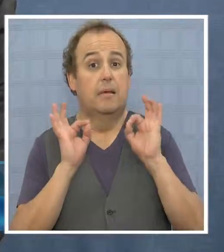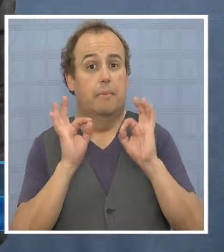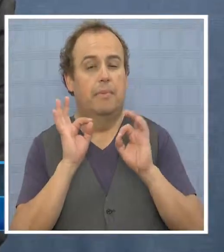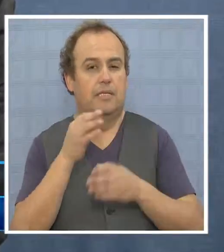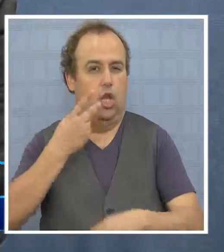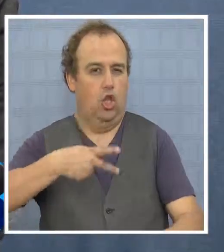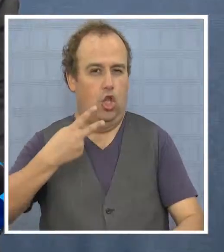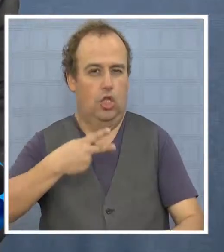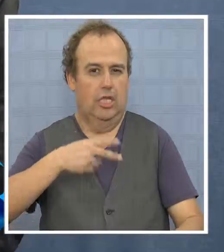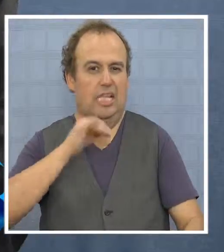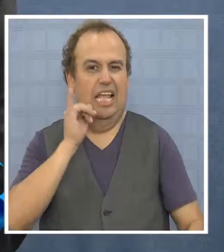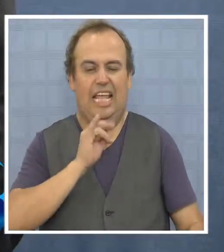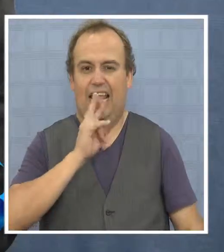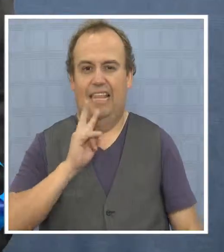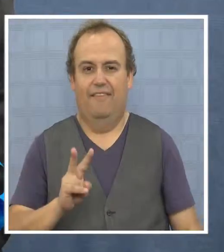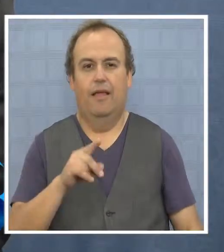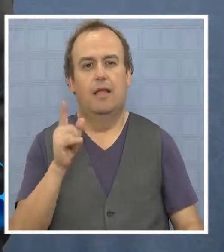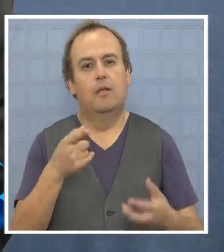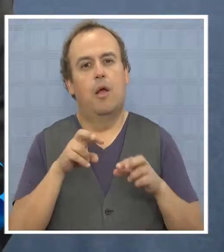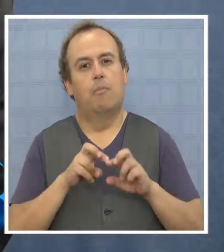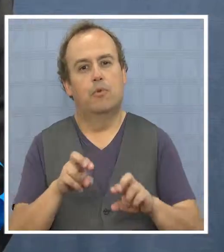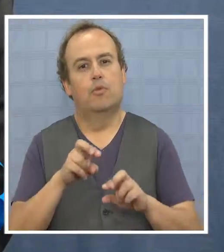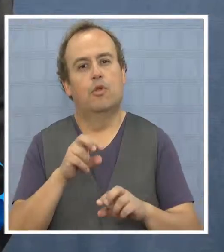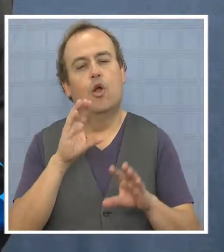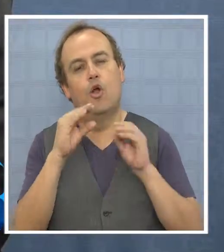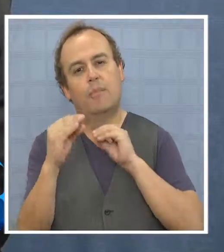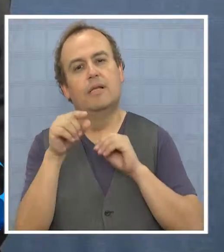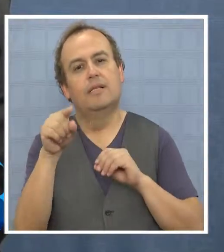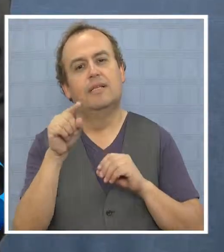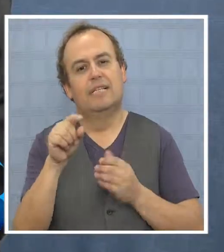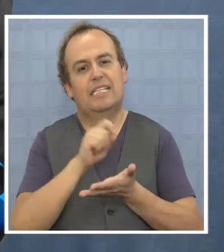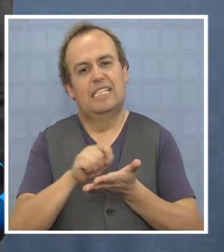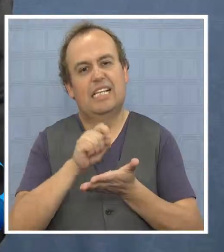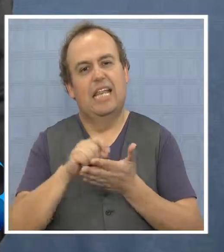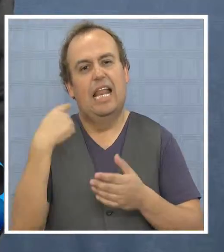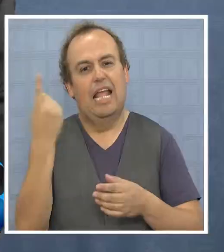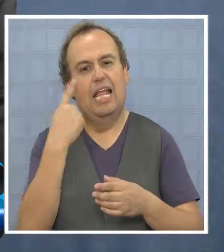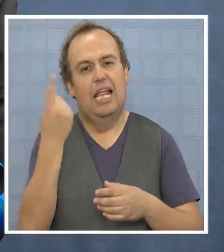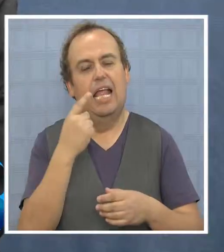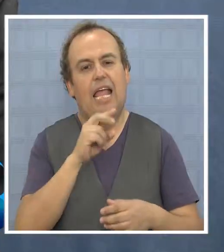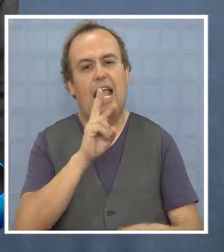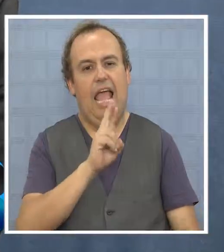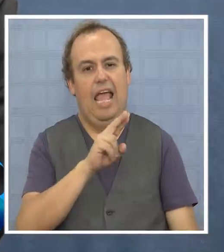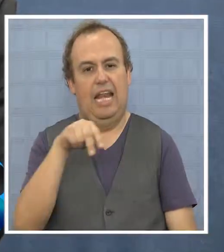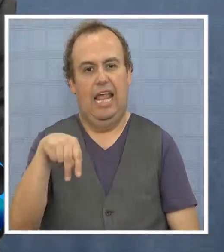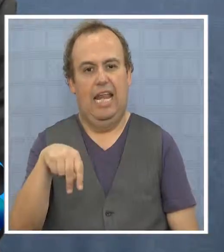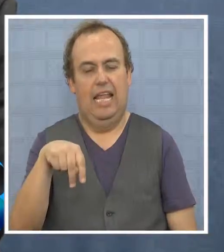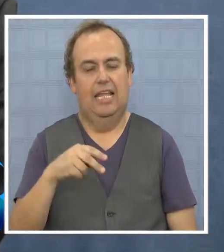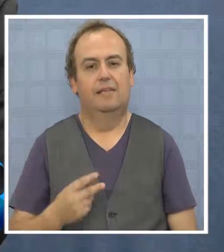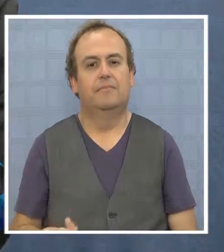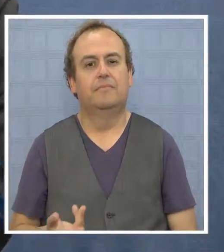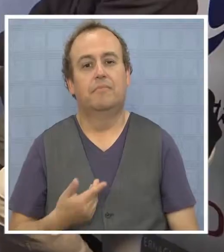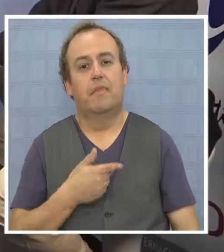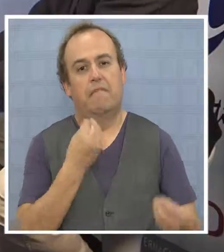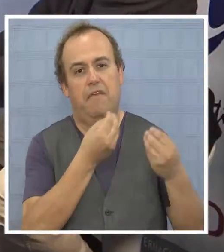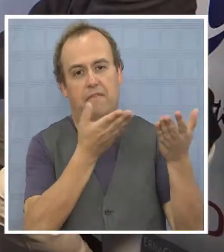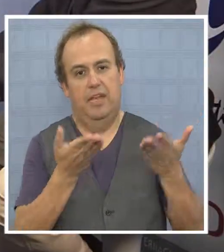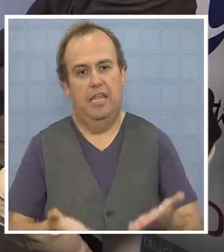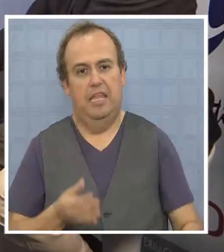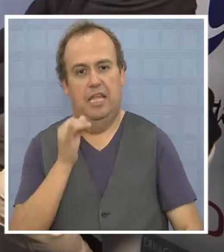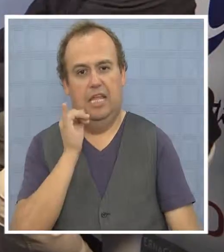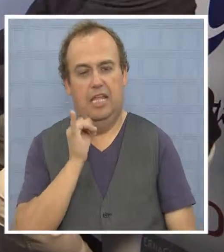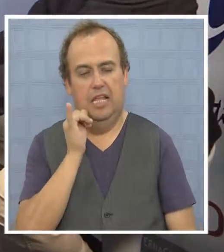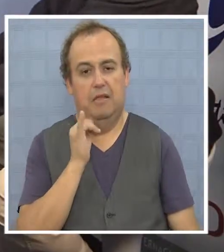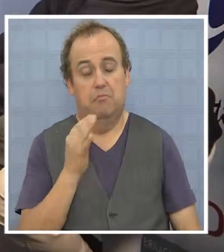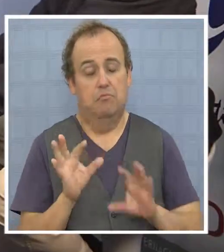Especial de Prensa de Iquique Televisión en esta oportunidad para conversar con Mario Desborde, Secretario General de Renovación Nacional. Mario,